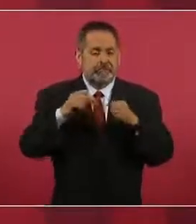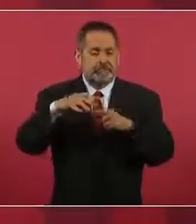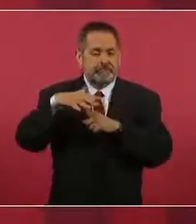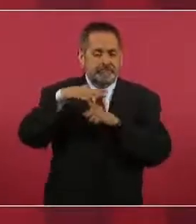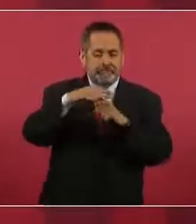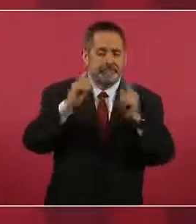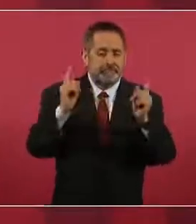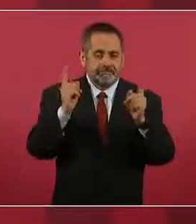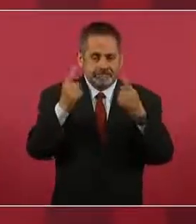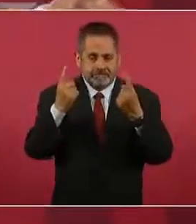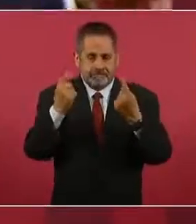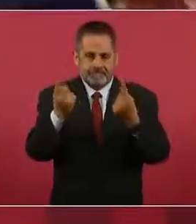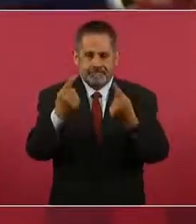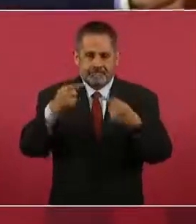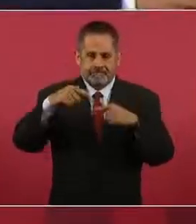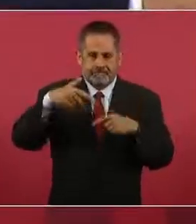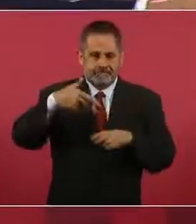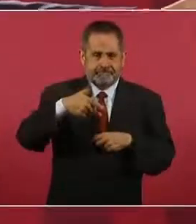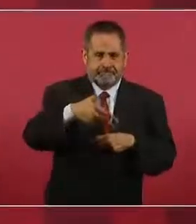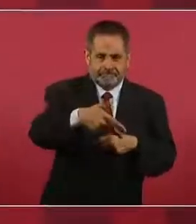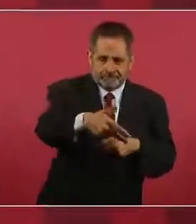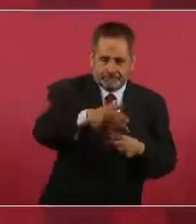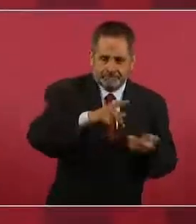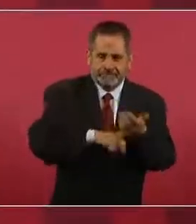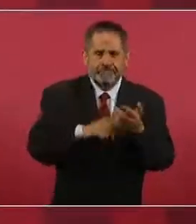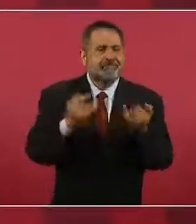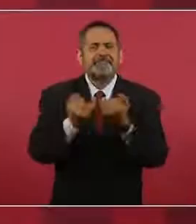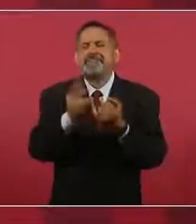cámaras, lo que pasaba con el huachicol.